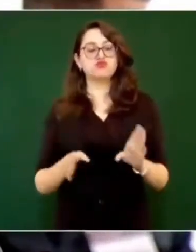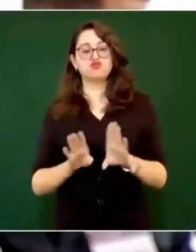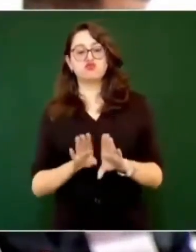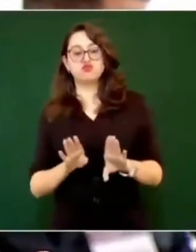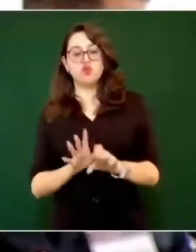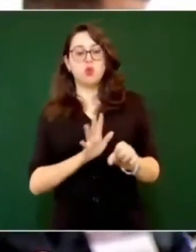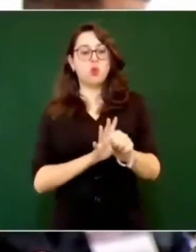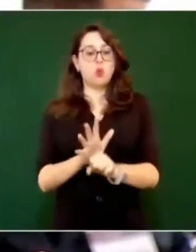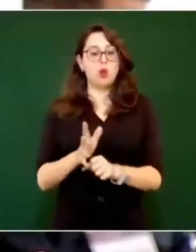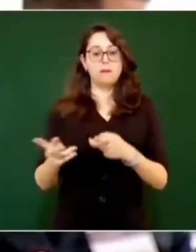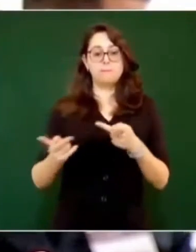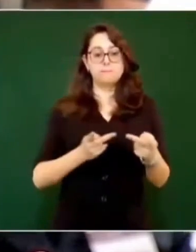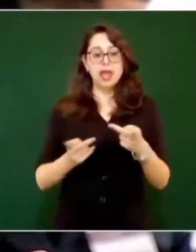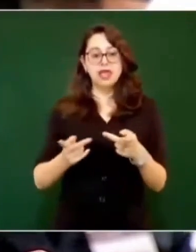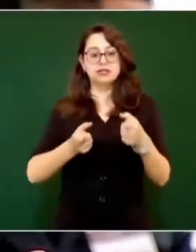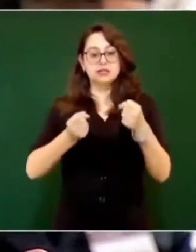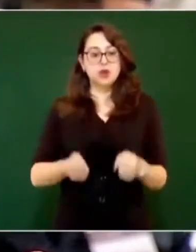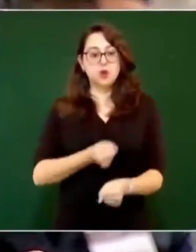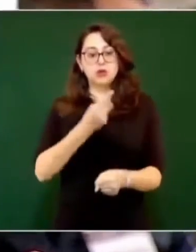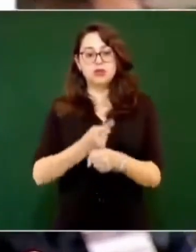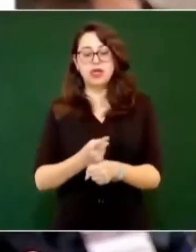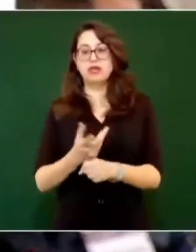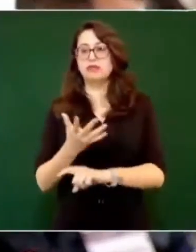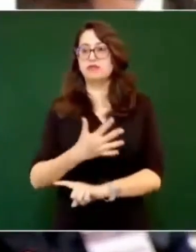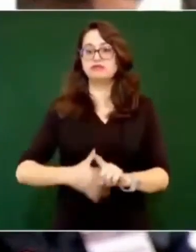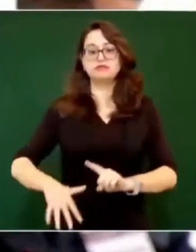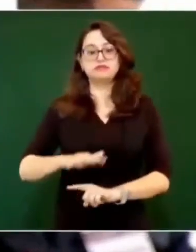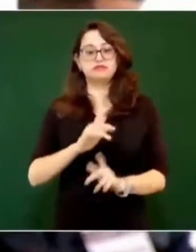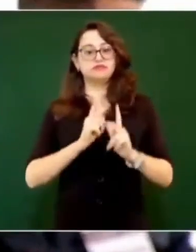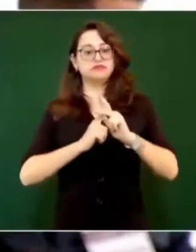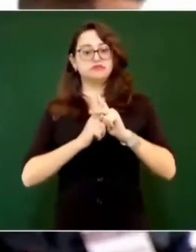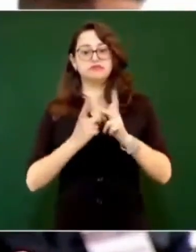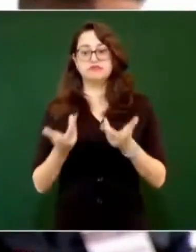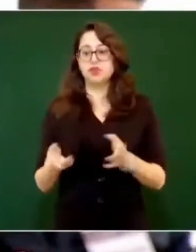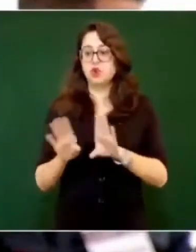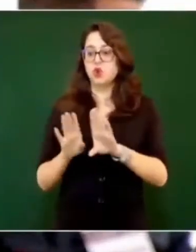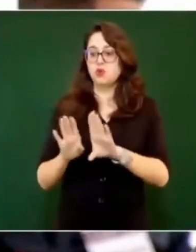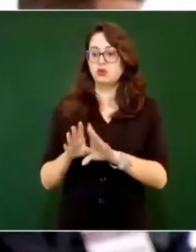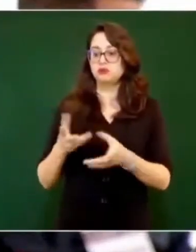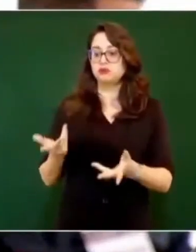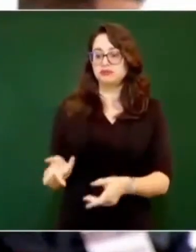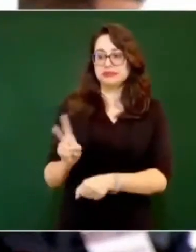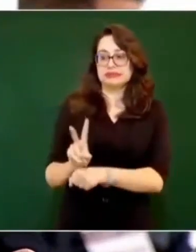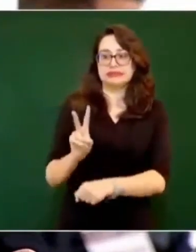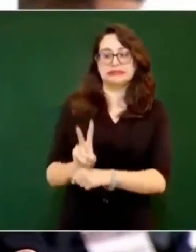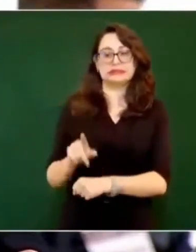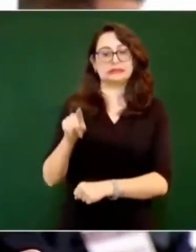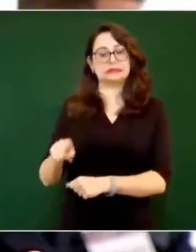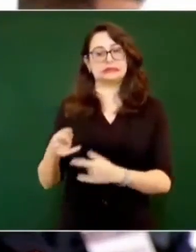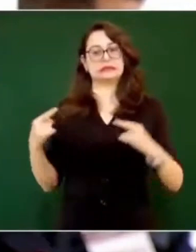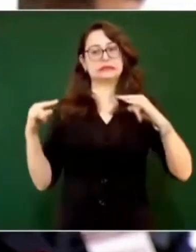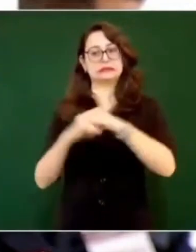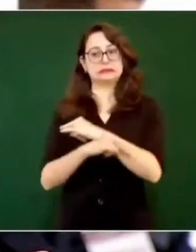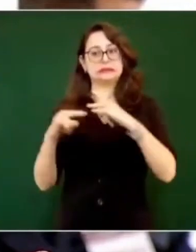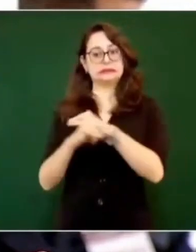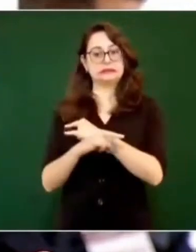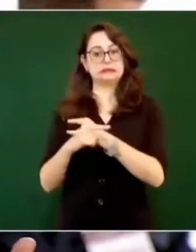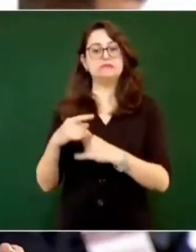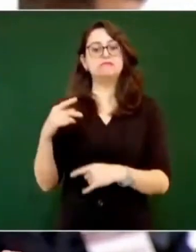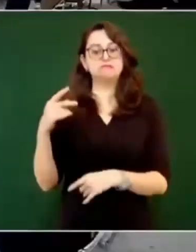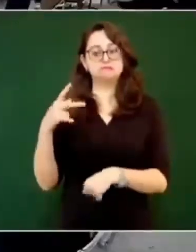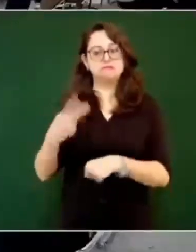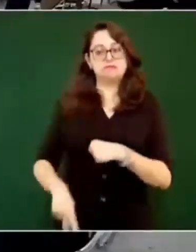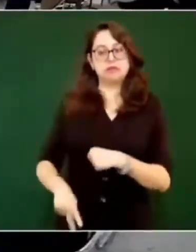en seguridad tienen, cuáles son las cifras que tienen registradas en esta carretera, que algunos consideran como de las más peligrosas del país.